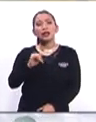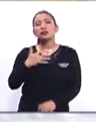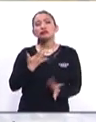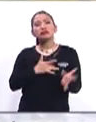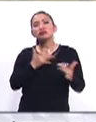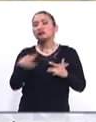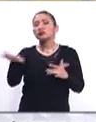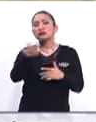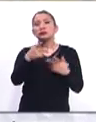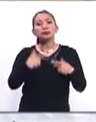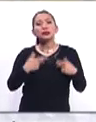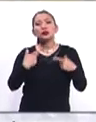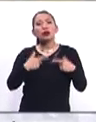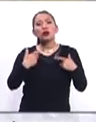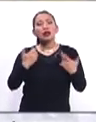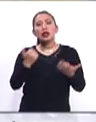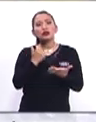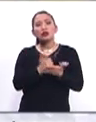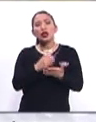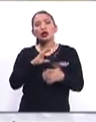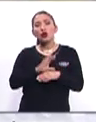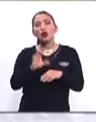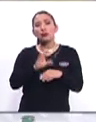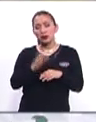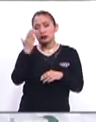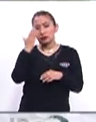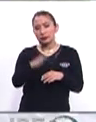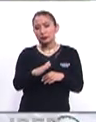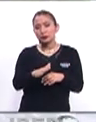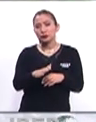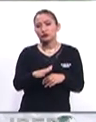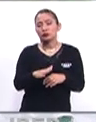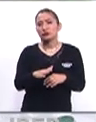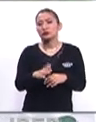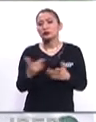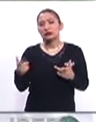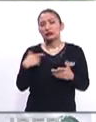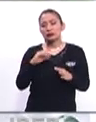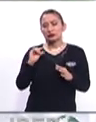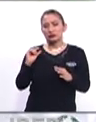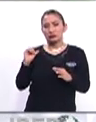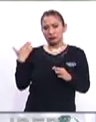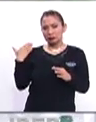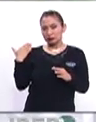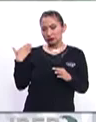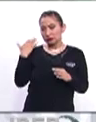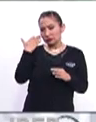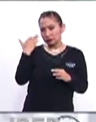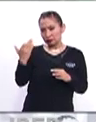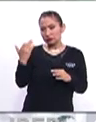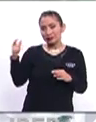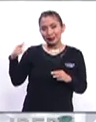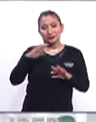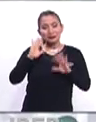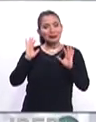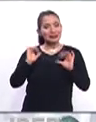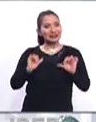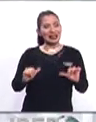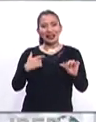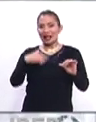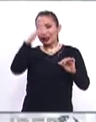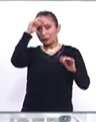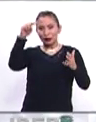¿cuál es el sentimiento de la población de la capital de Colombia? Sabemos que, pues hace poco tiempo lograron